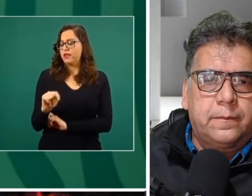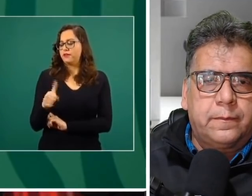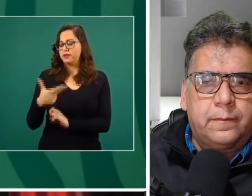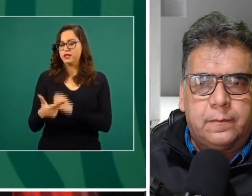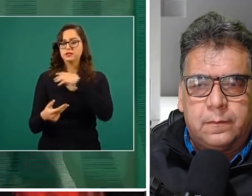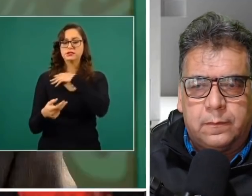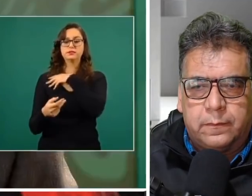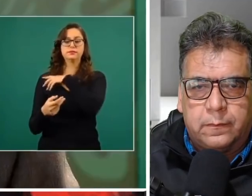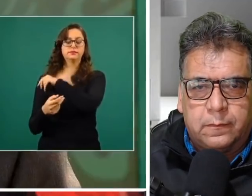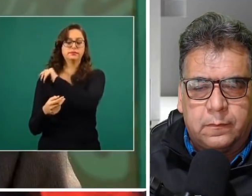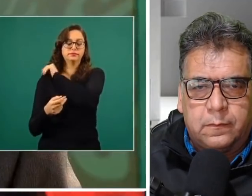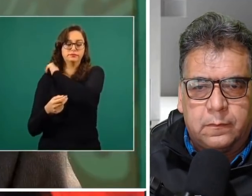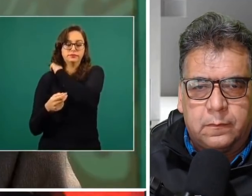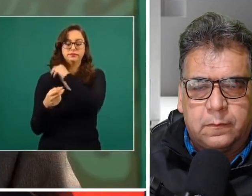Odebrecht